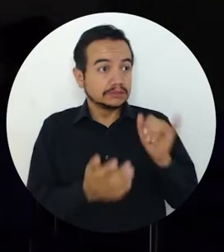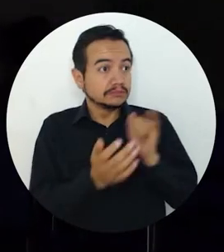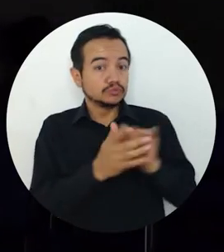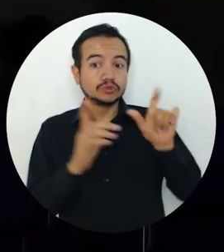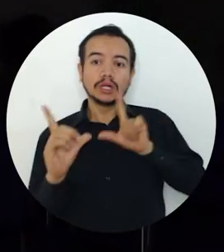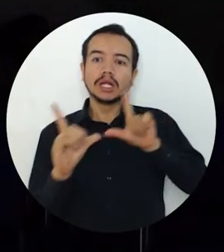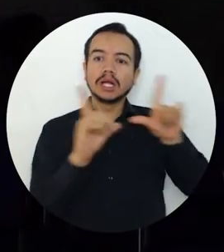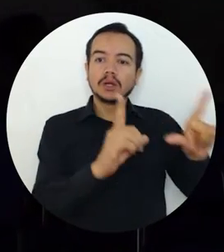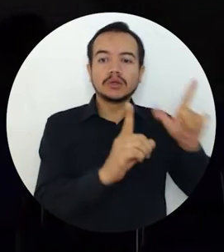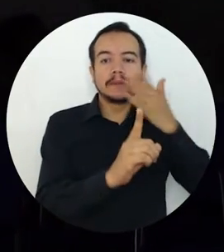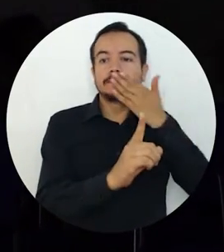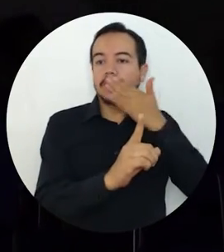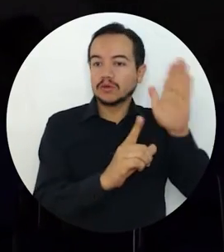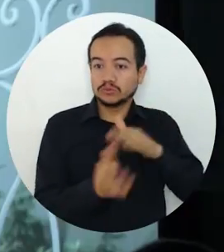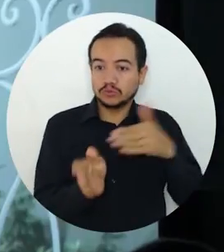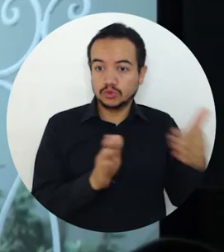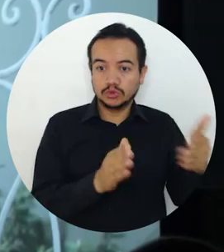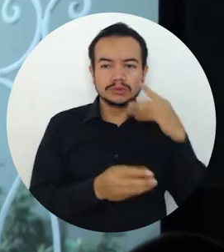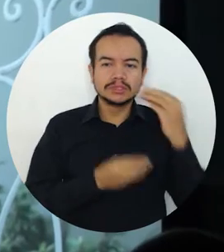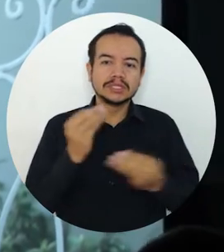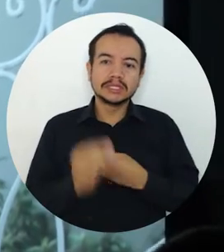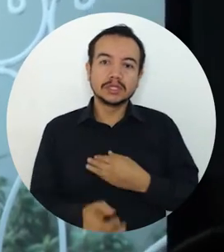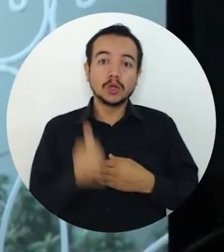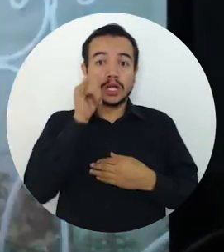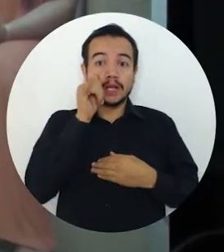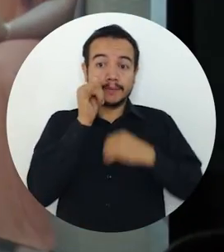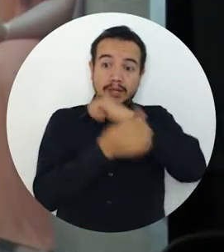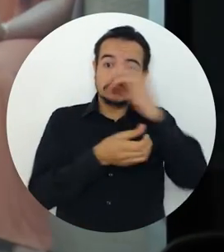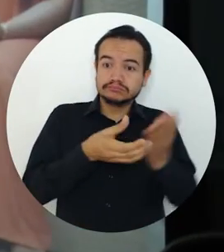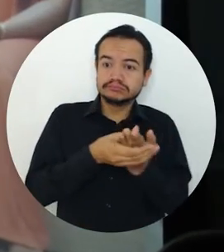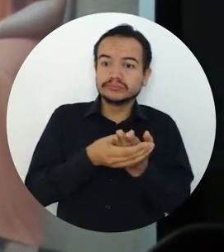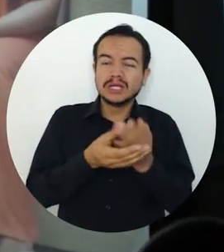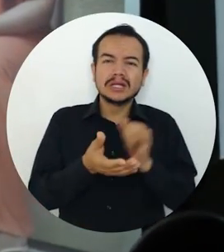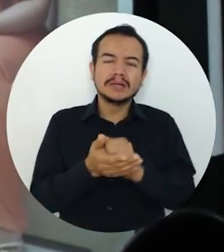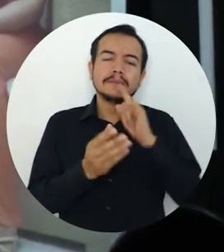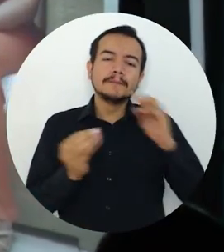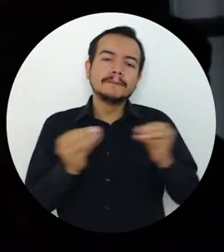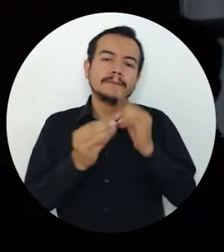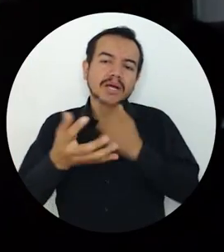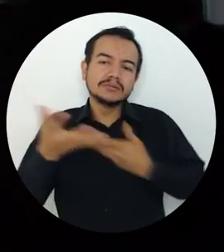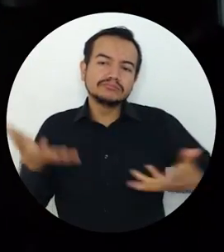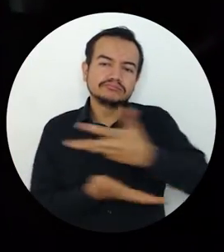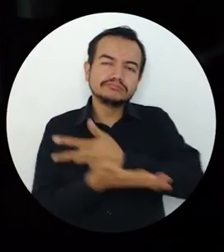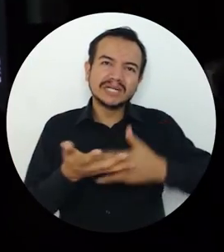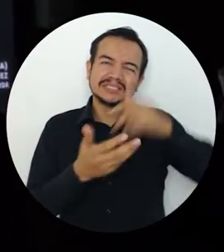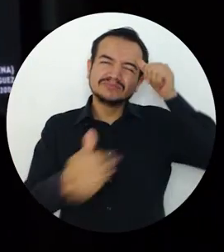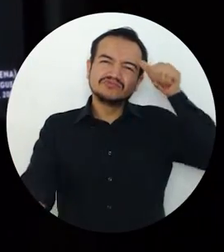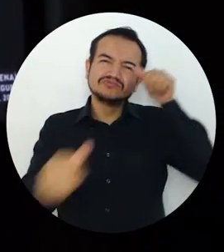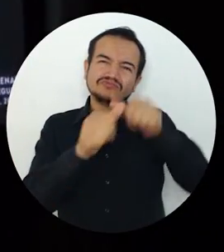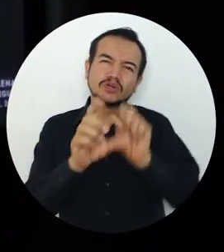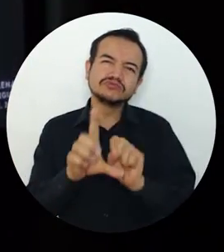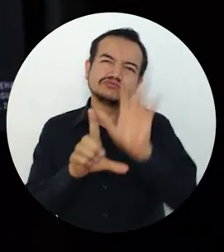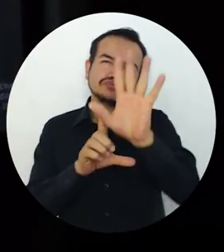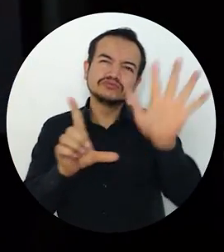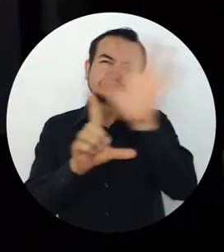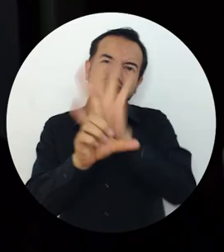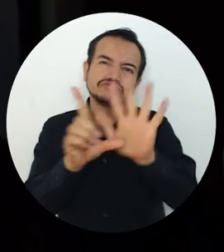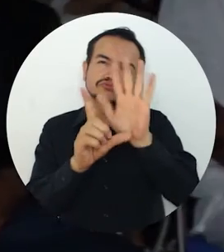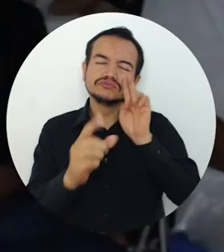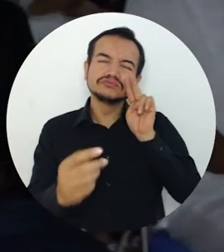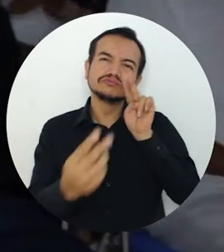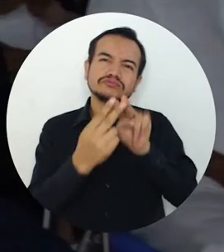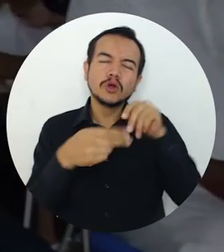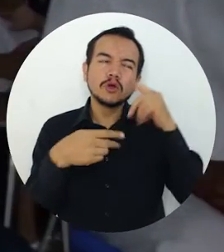de graduación póstuma, se realizó la proyección de un documental y un conversatorio donde se evocaron los recuerdos y remembranza de todo el